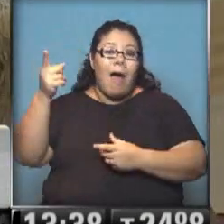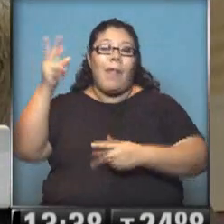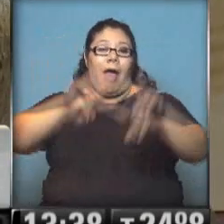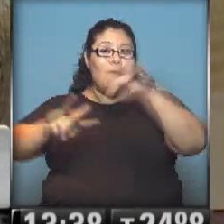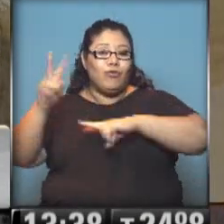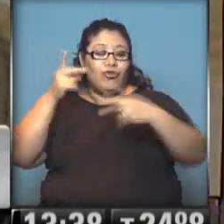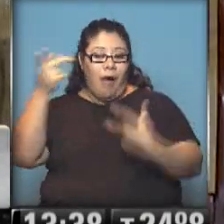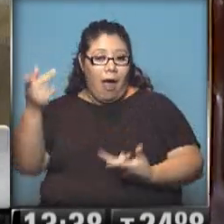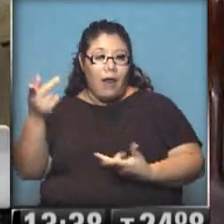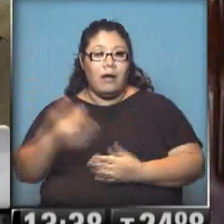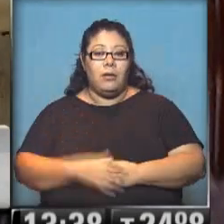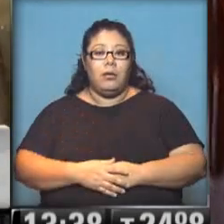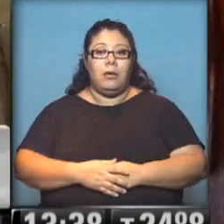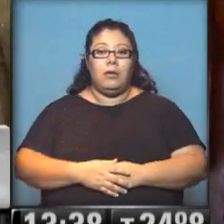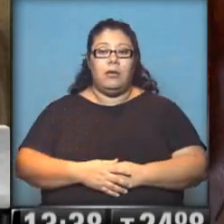que lleguemos.